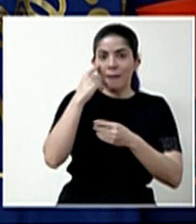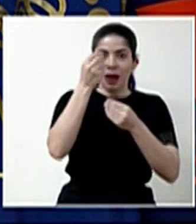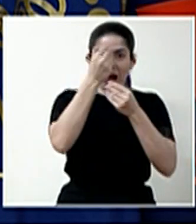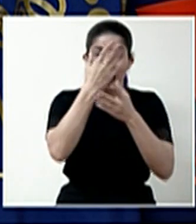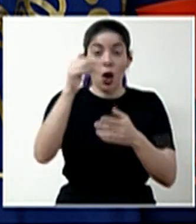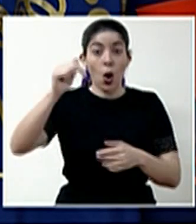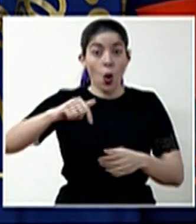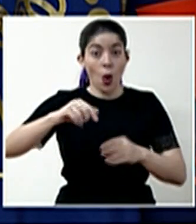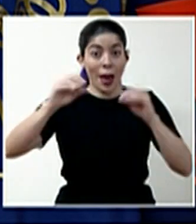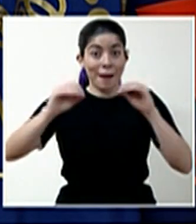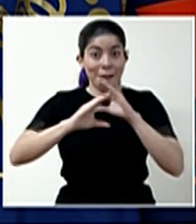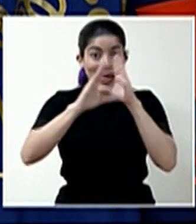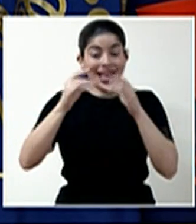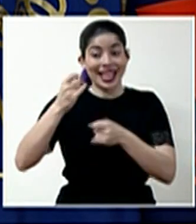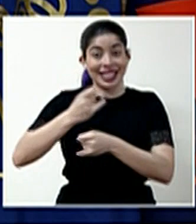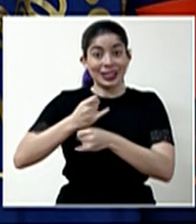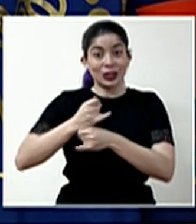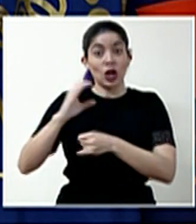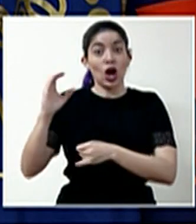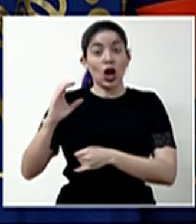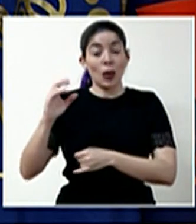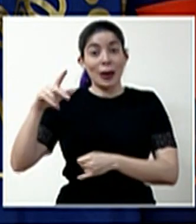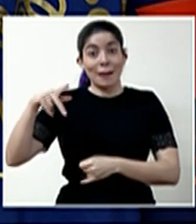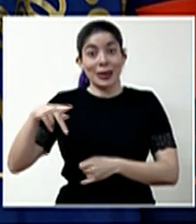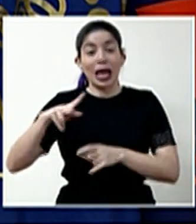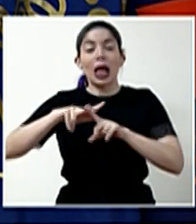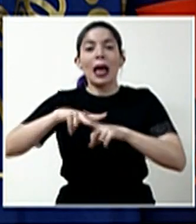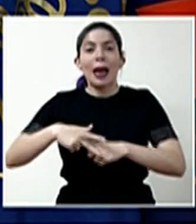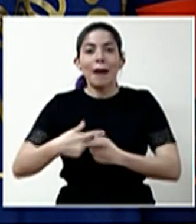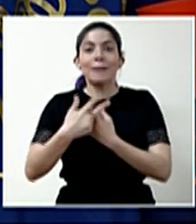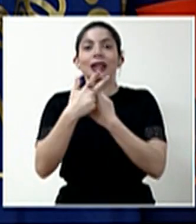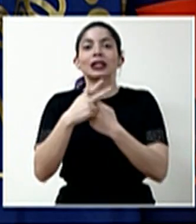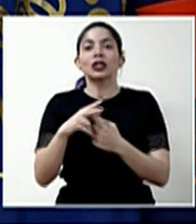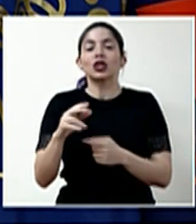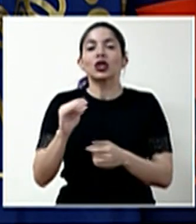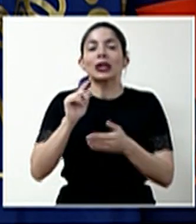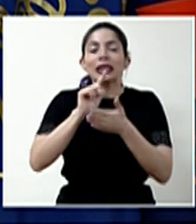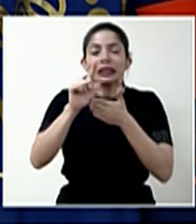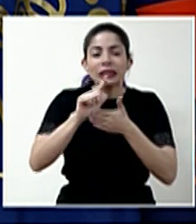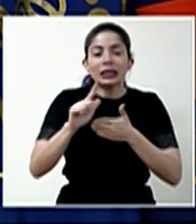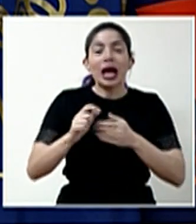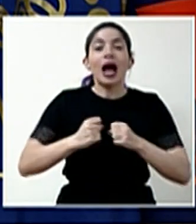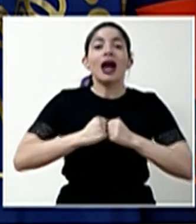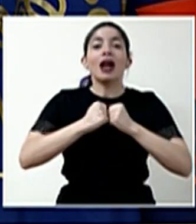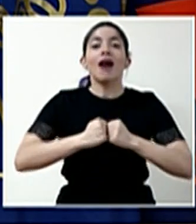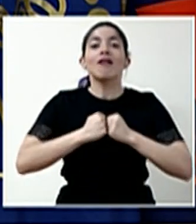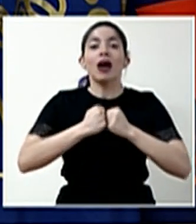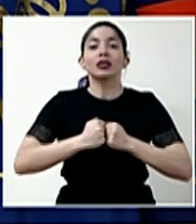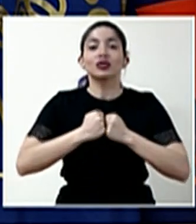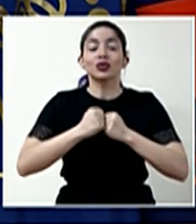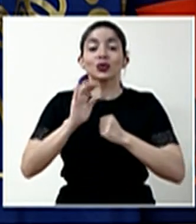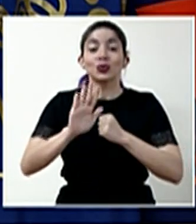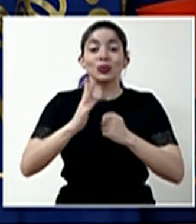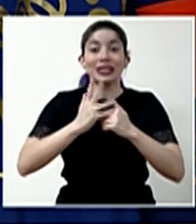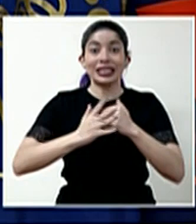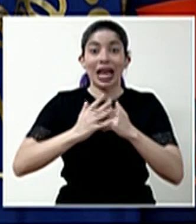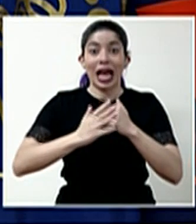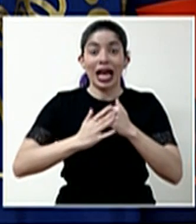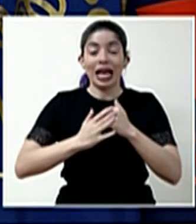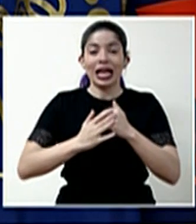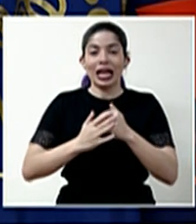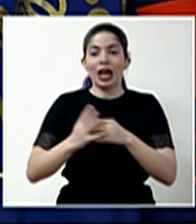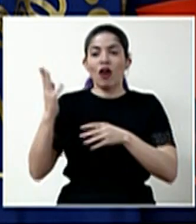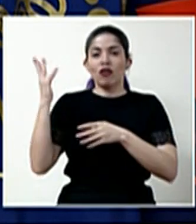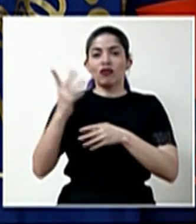el Instituto Cloromido Picado comenzó la inmunización de caballos con proteínas